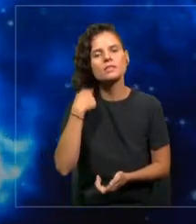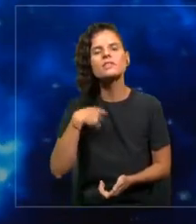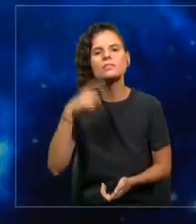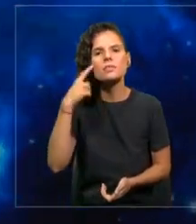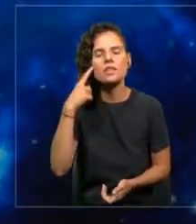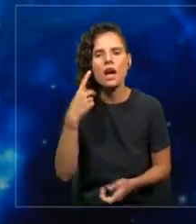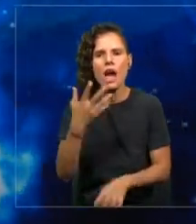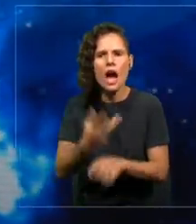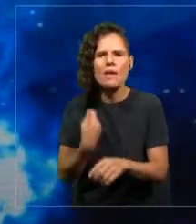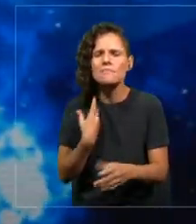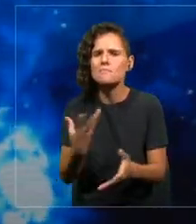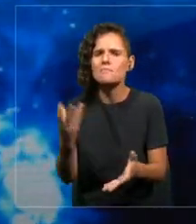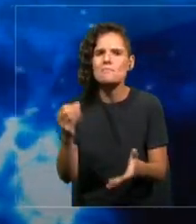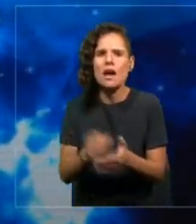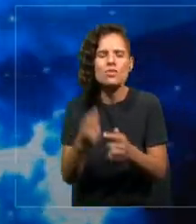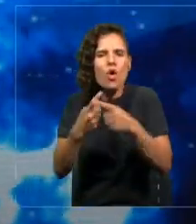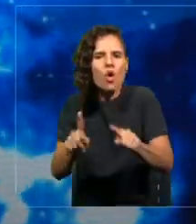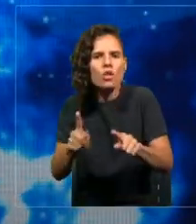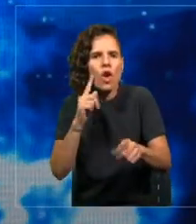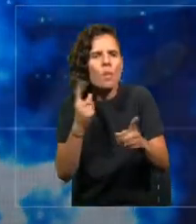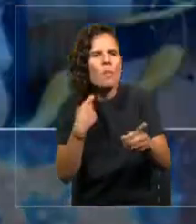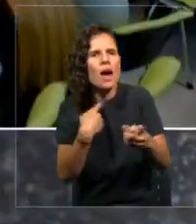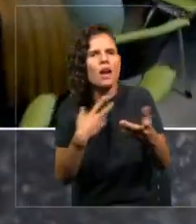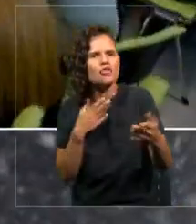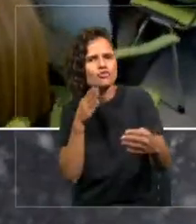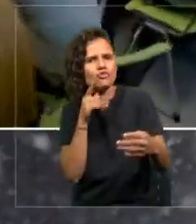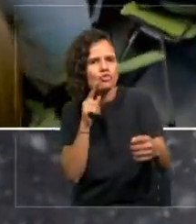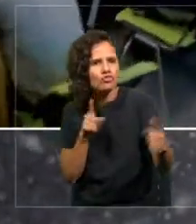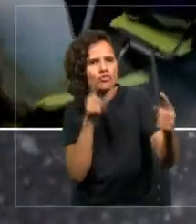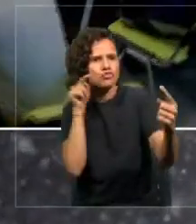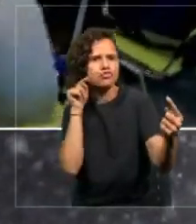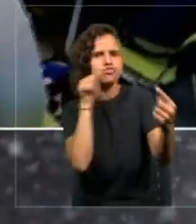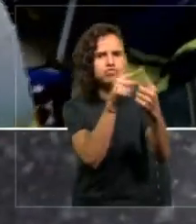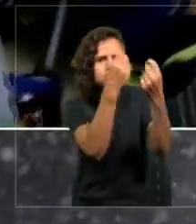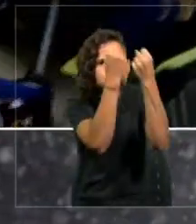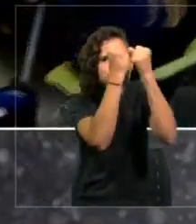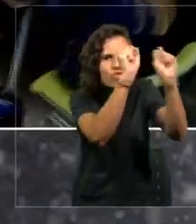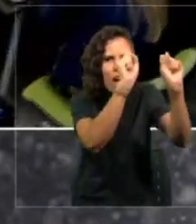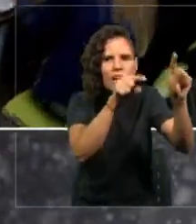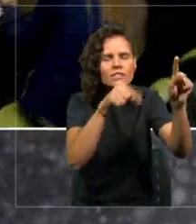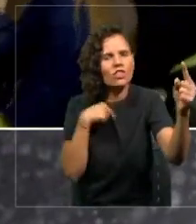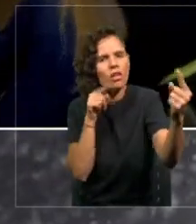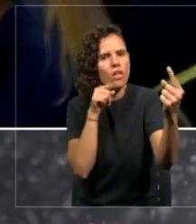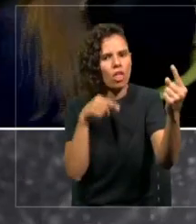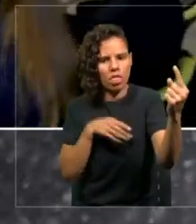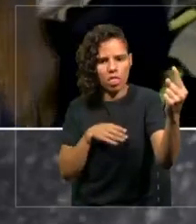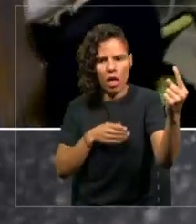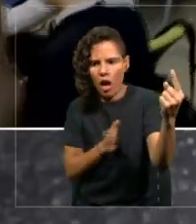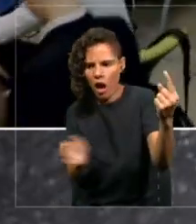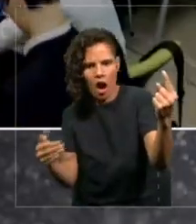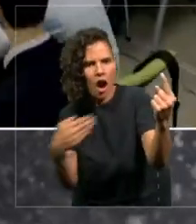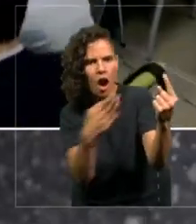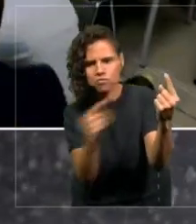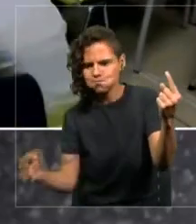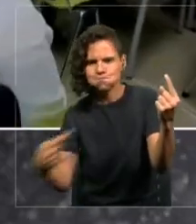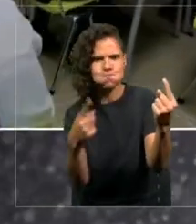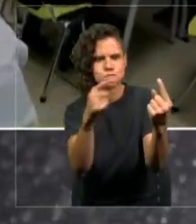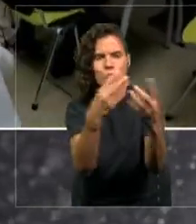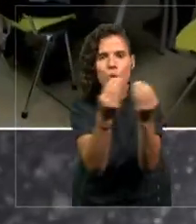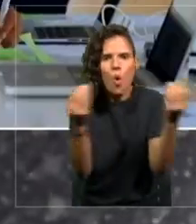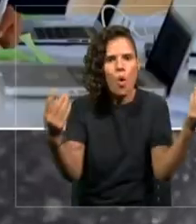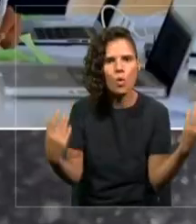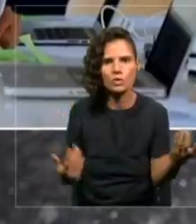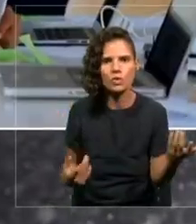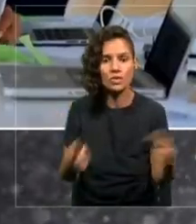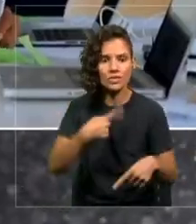más carreteras al éxito. Hay muchos más pasaportes al éxito y las empresas tenemos que tener